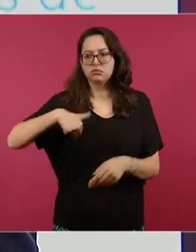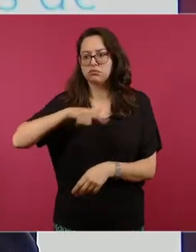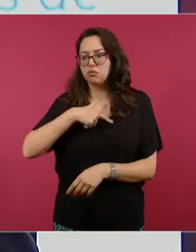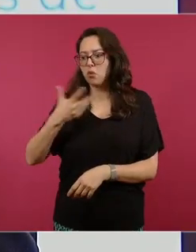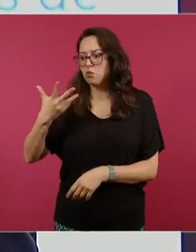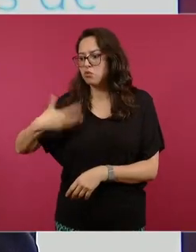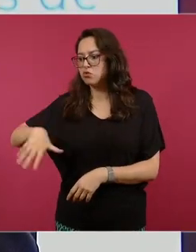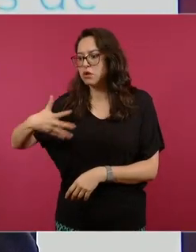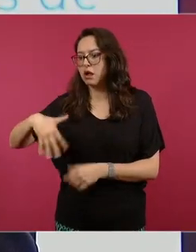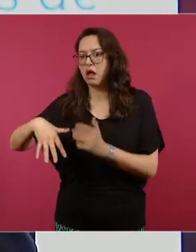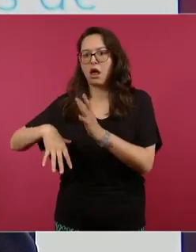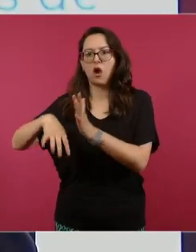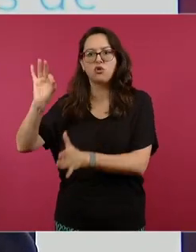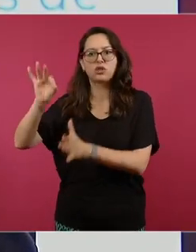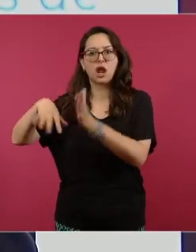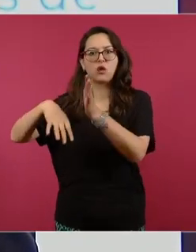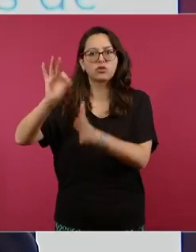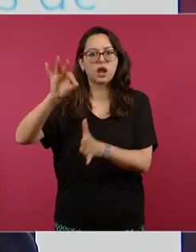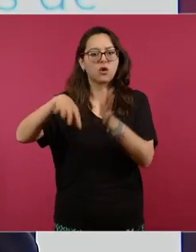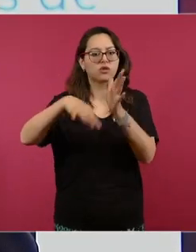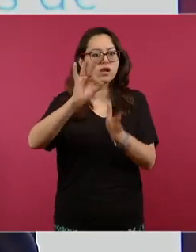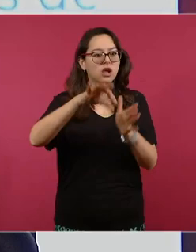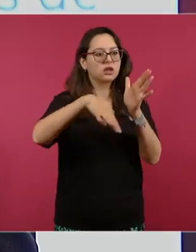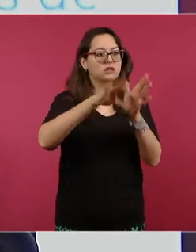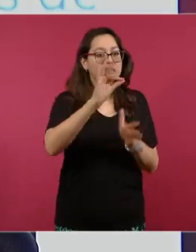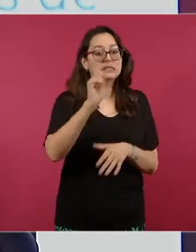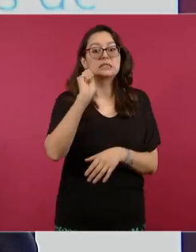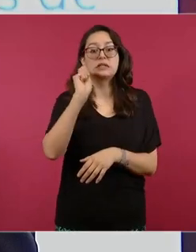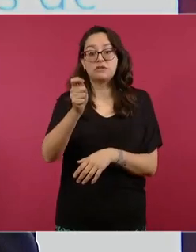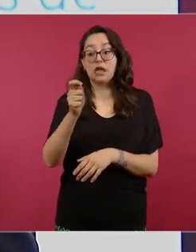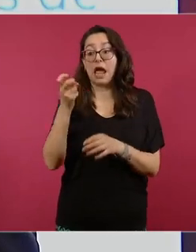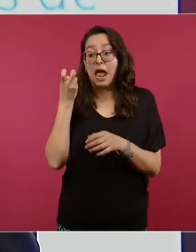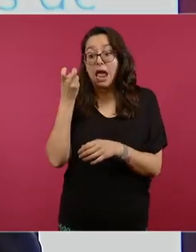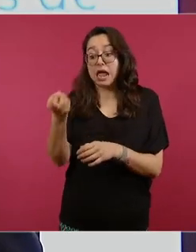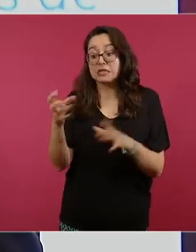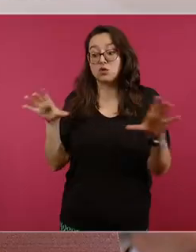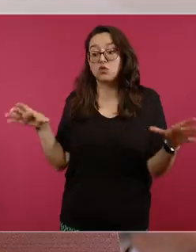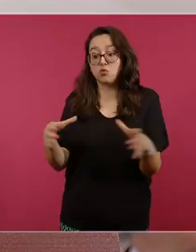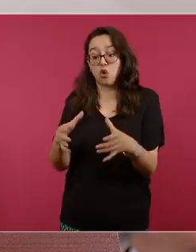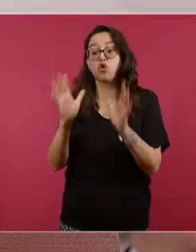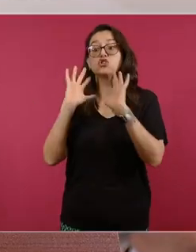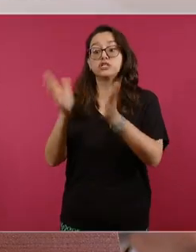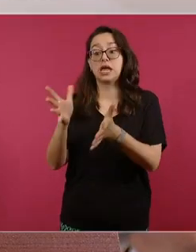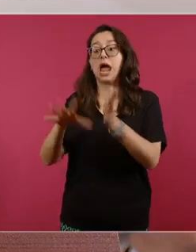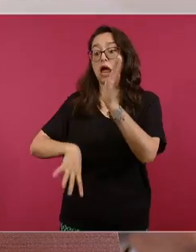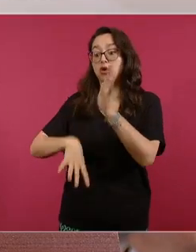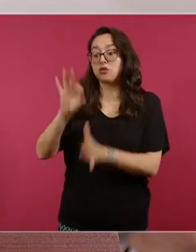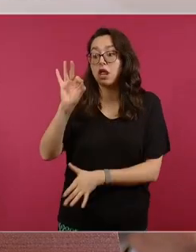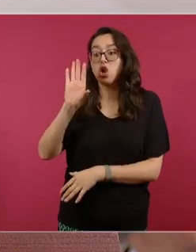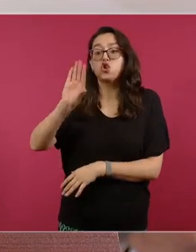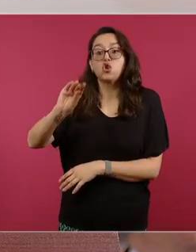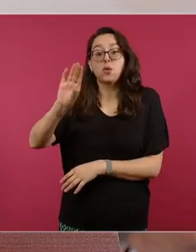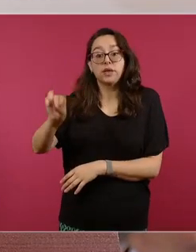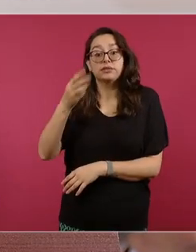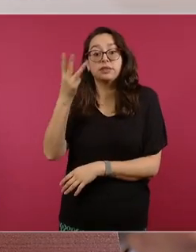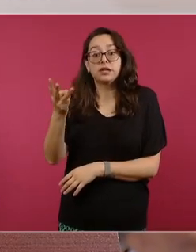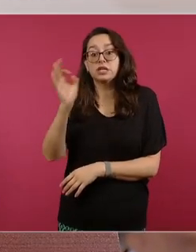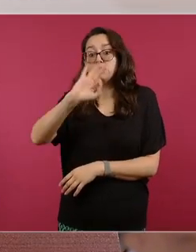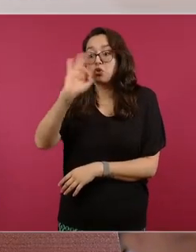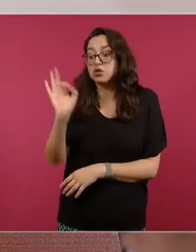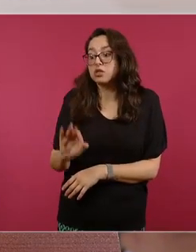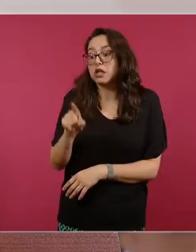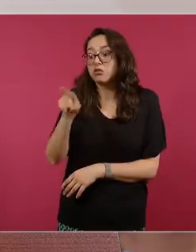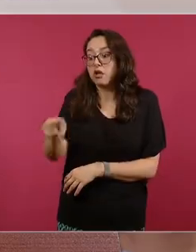personas localizadas en la Ciudad de México 93% no fueron víctimas de ningún delito de alto